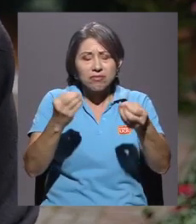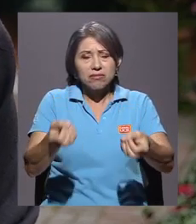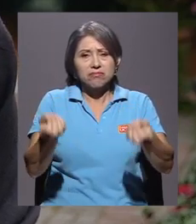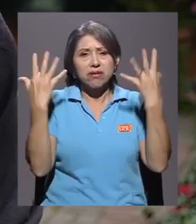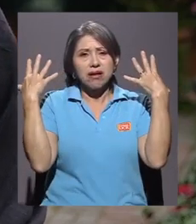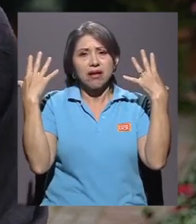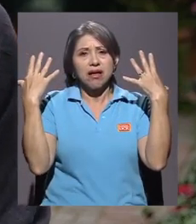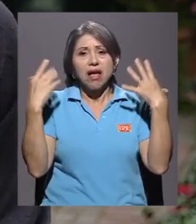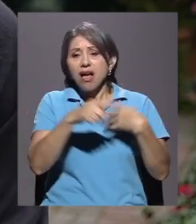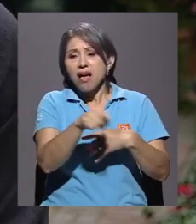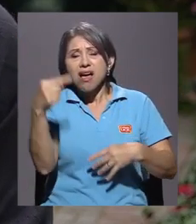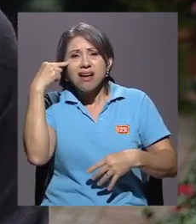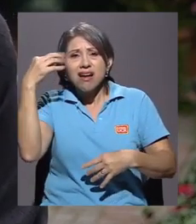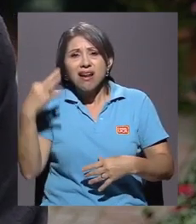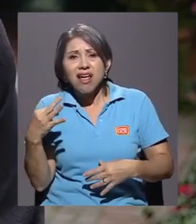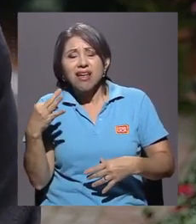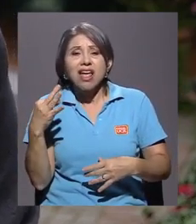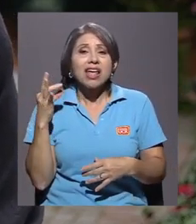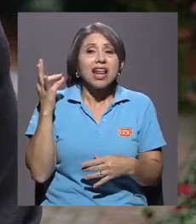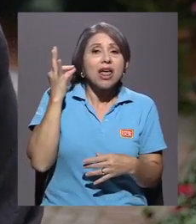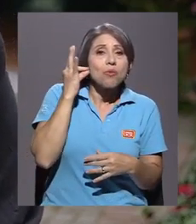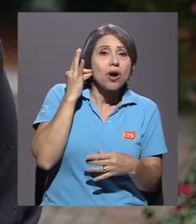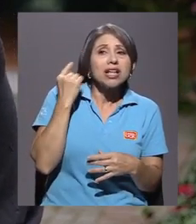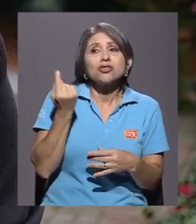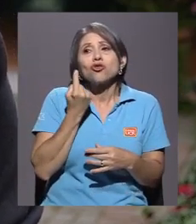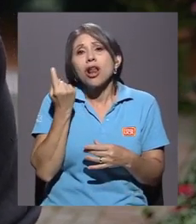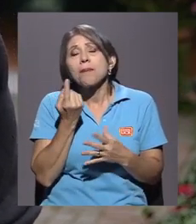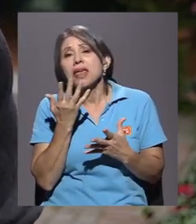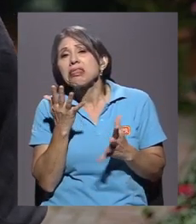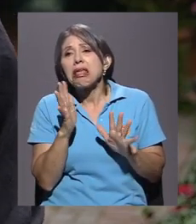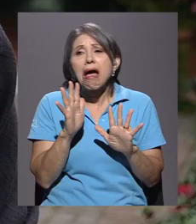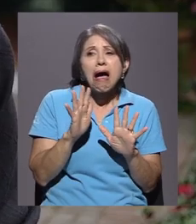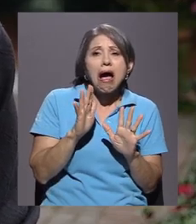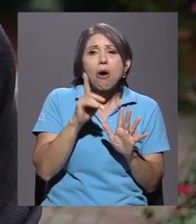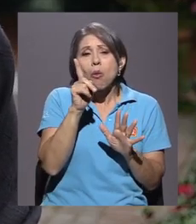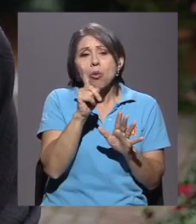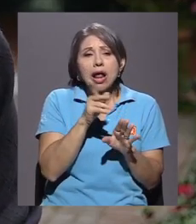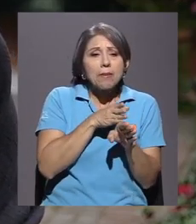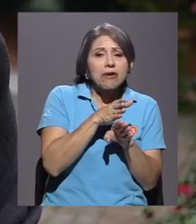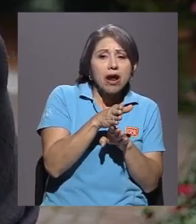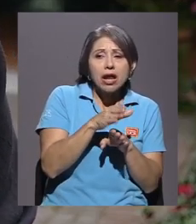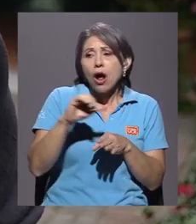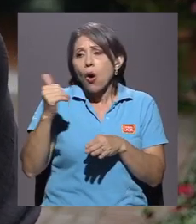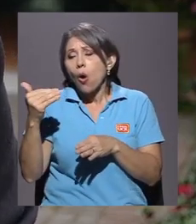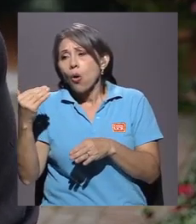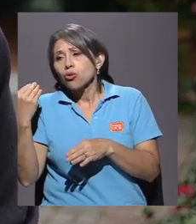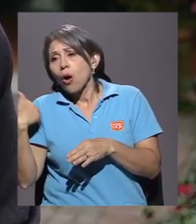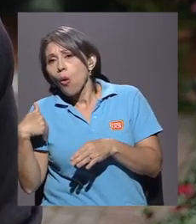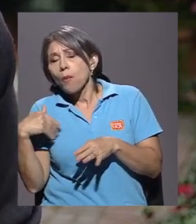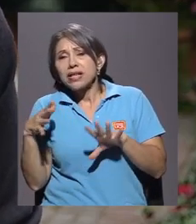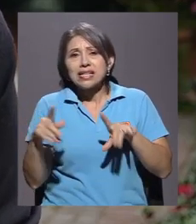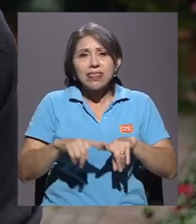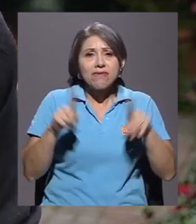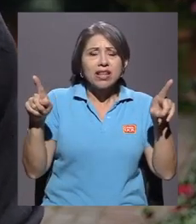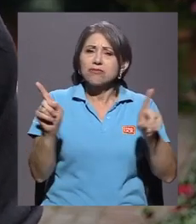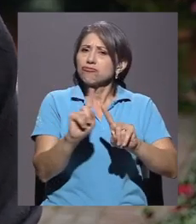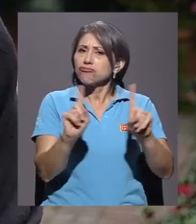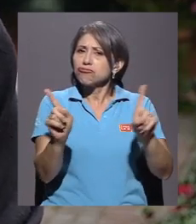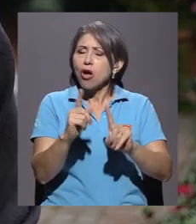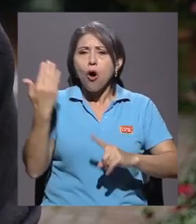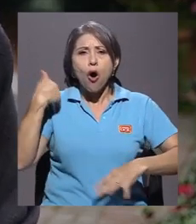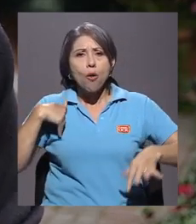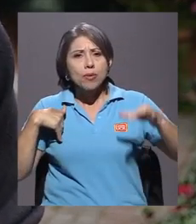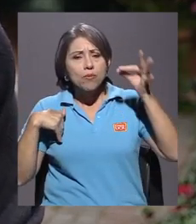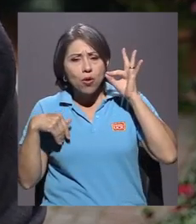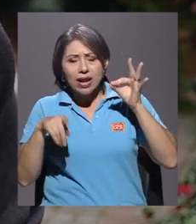de que las mujeres son solo un colorcito, una profesión y los hombres otra. No, o sea, tanto hombre como mujer tienen que